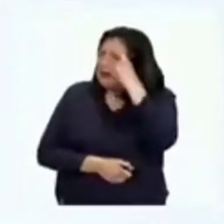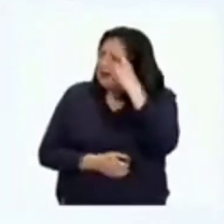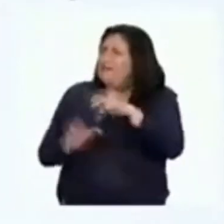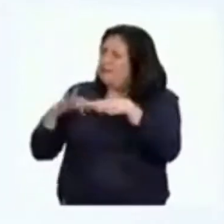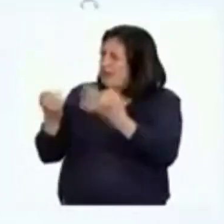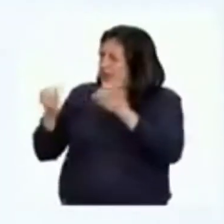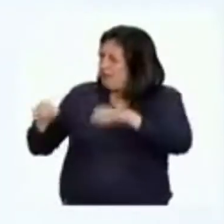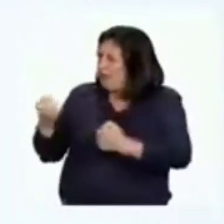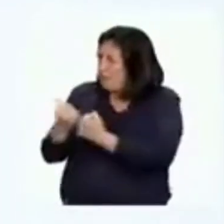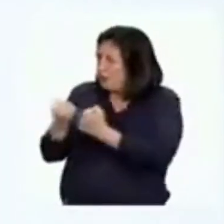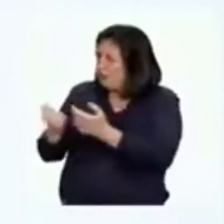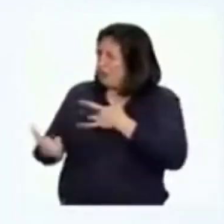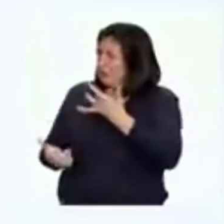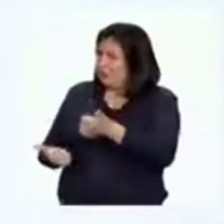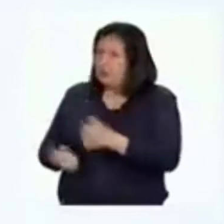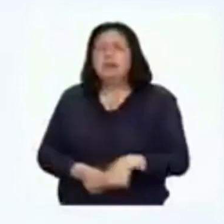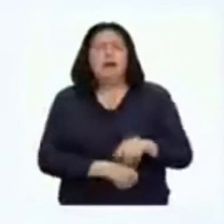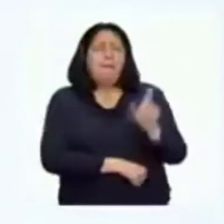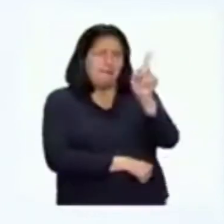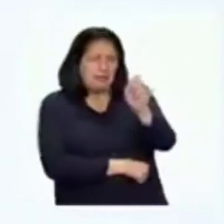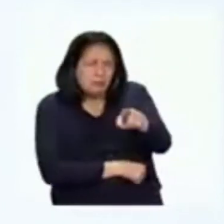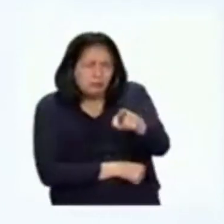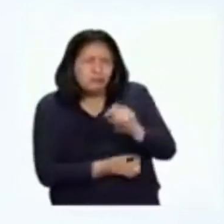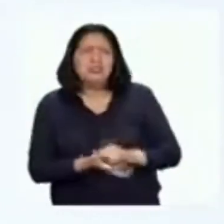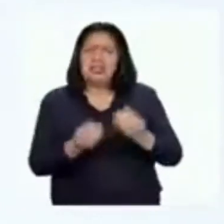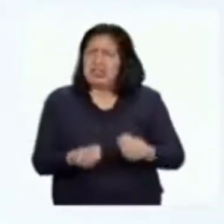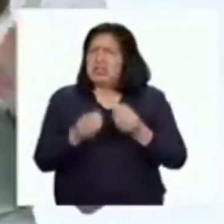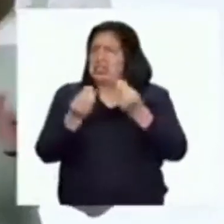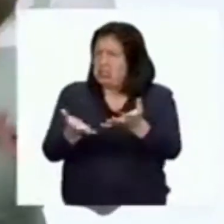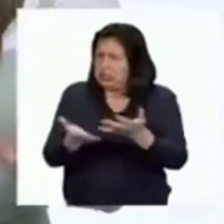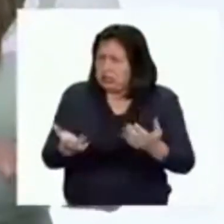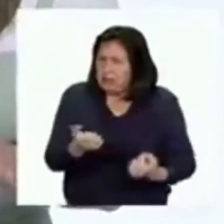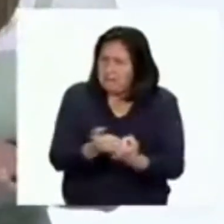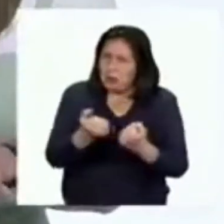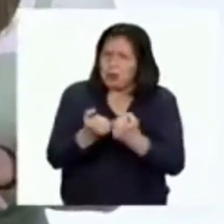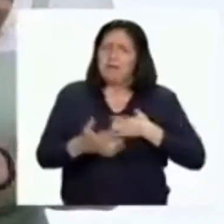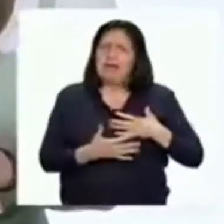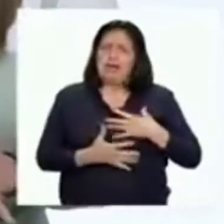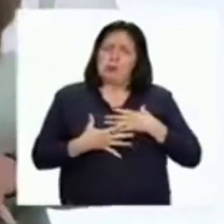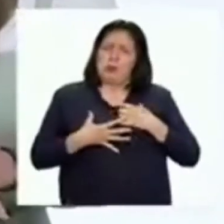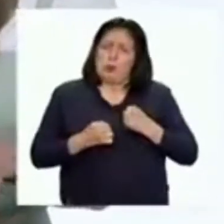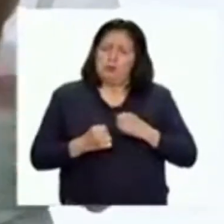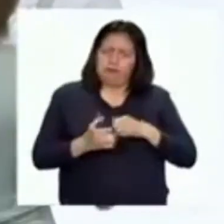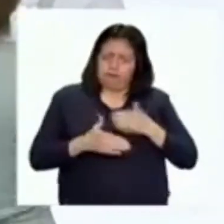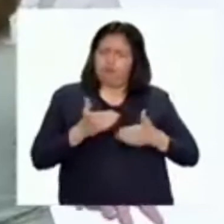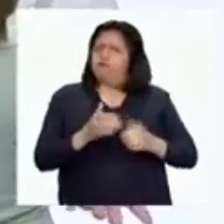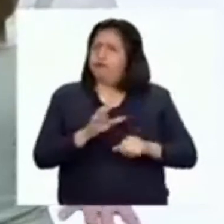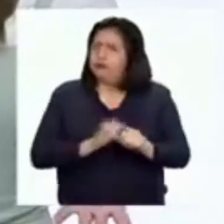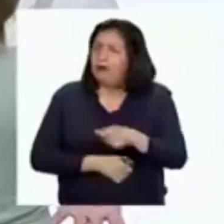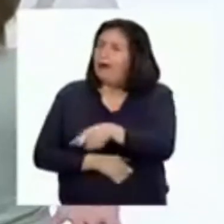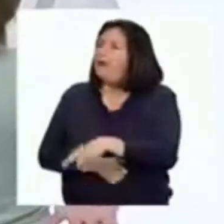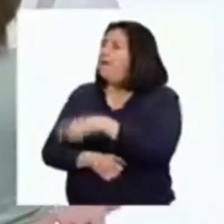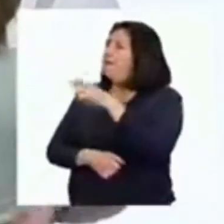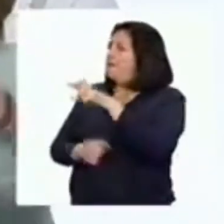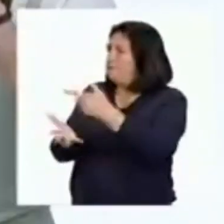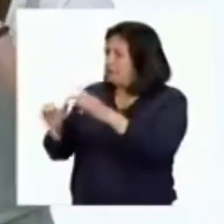sentirse mejor? ¿Le dieron herramientas para ser resiliente? Pedro pensó y encontró sus fortalezas. Después, decidió